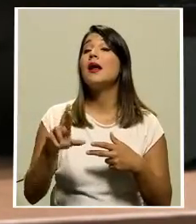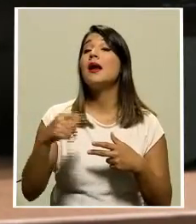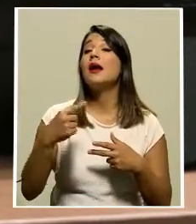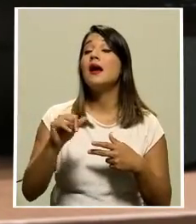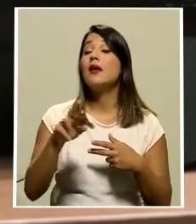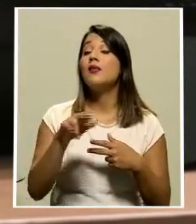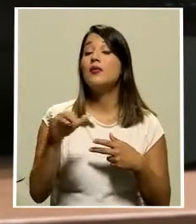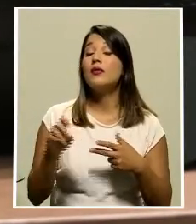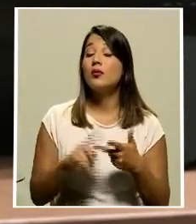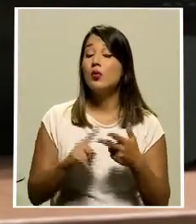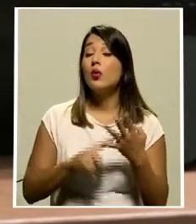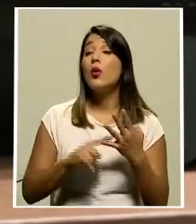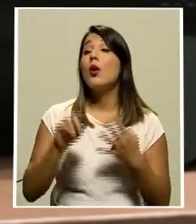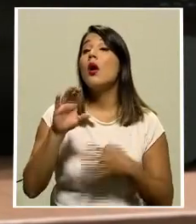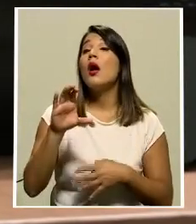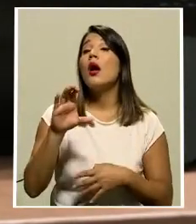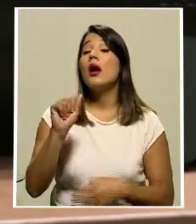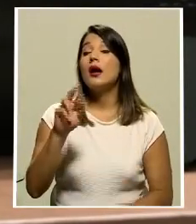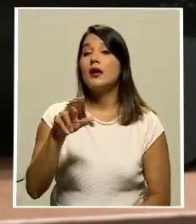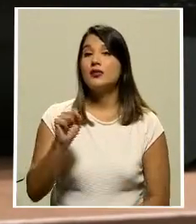de la república Carlos Alvarado